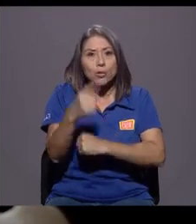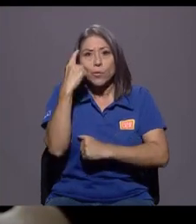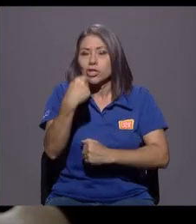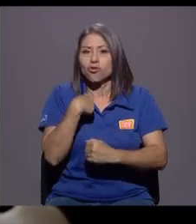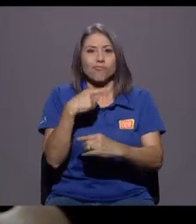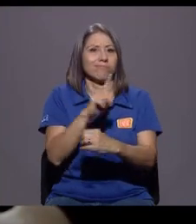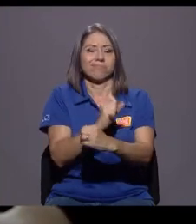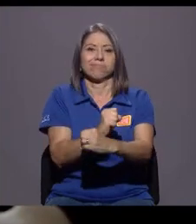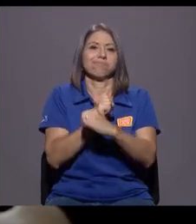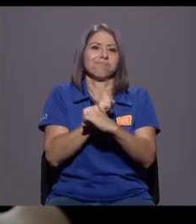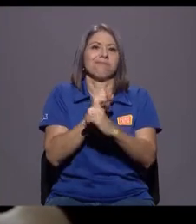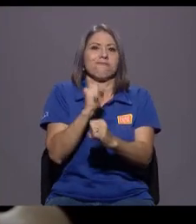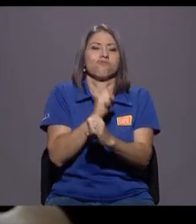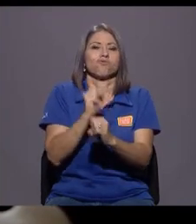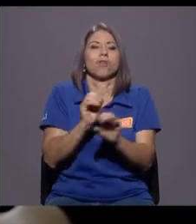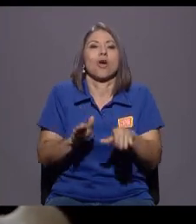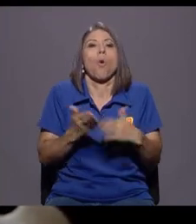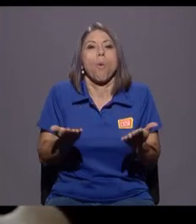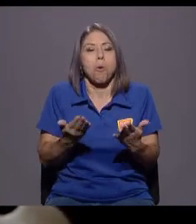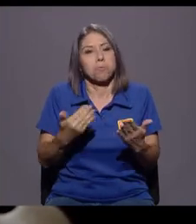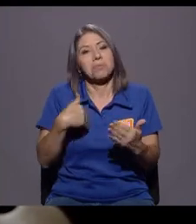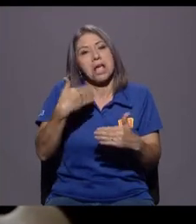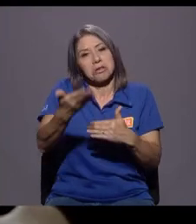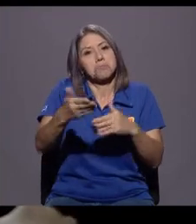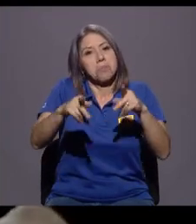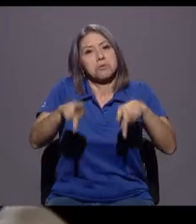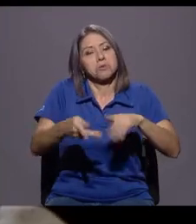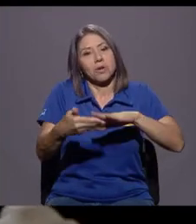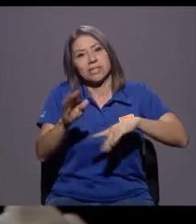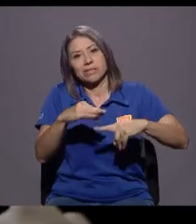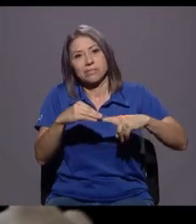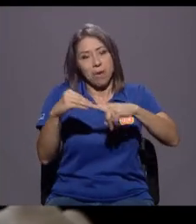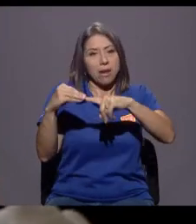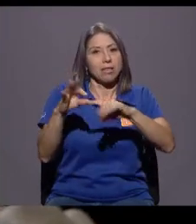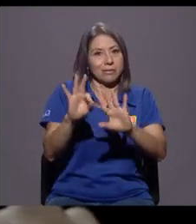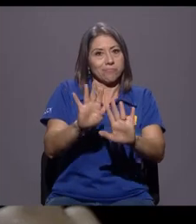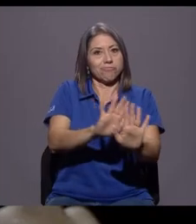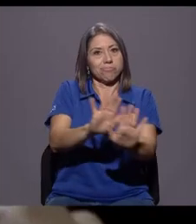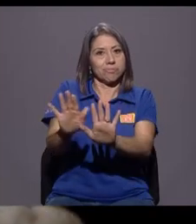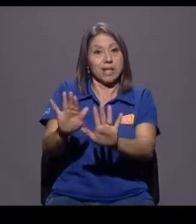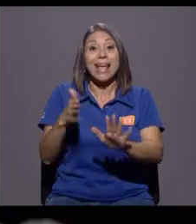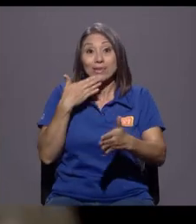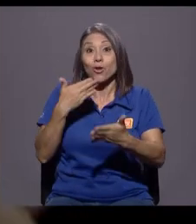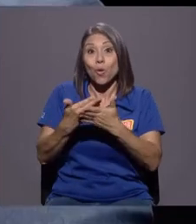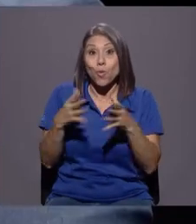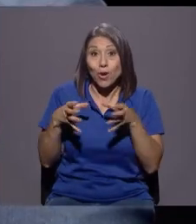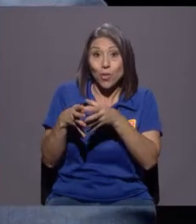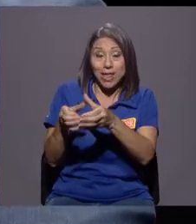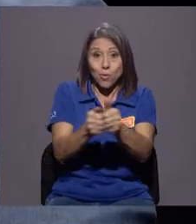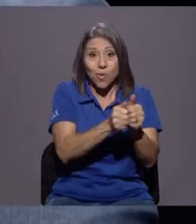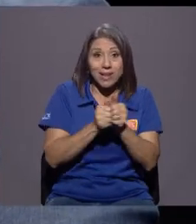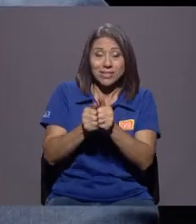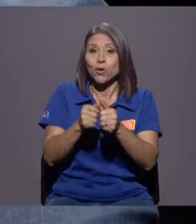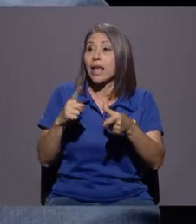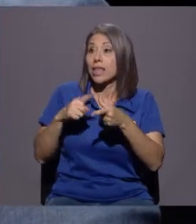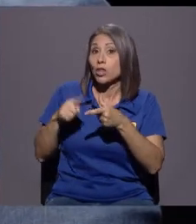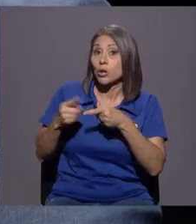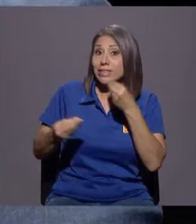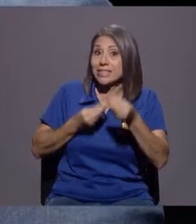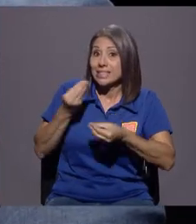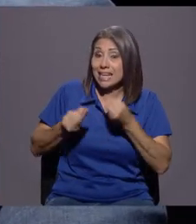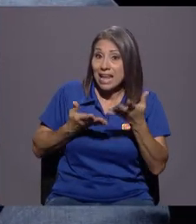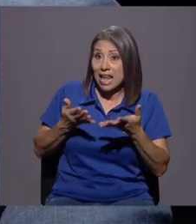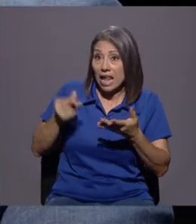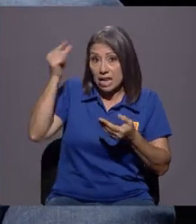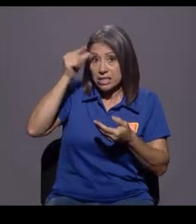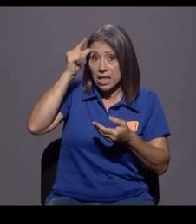segura de cómo funciona. Se lo dejaremos a los expertos, ¿verdad? Pero eso es bueno de coalición. Tenemos muchas profesiones. tendría entonces que financiarlo, entonces?